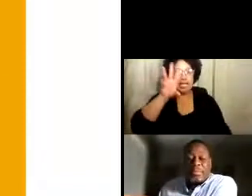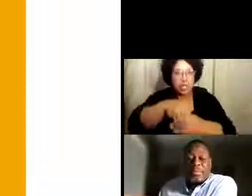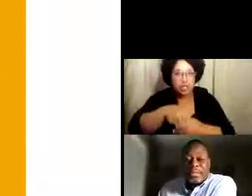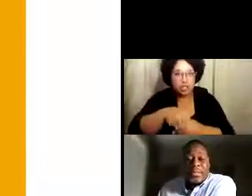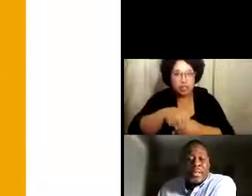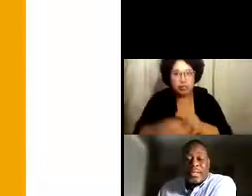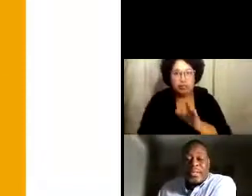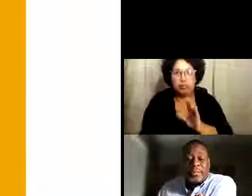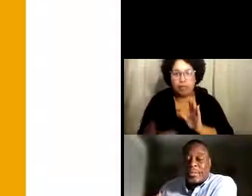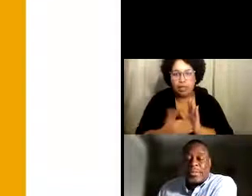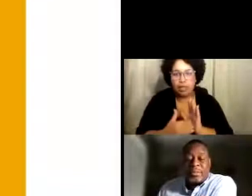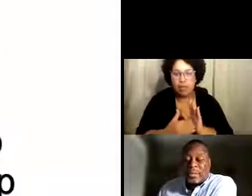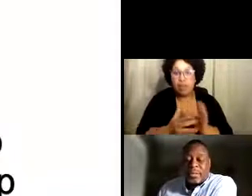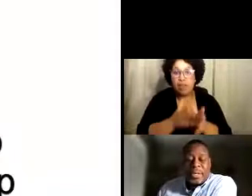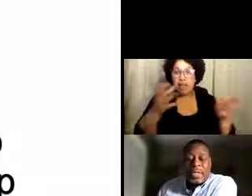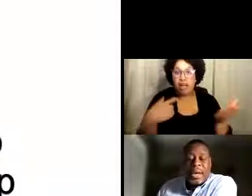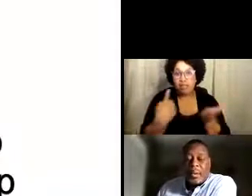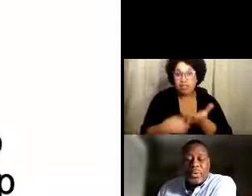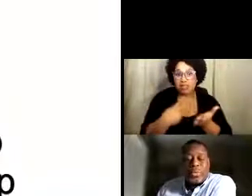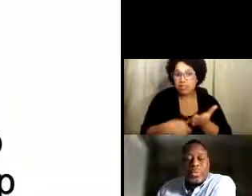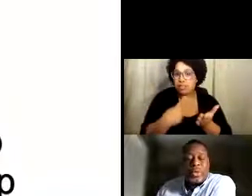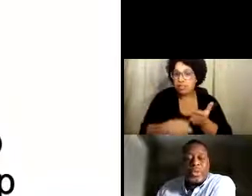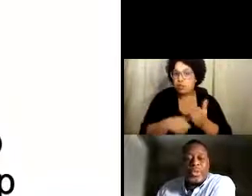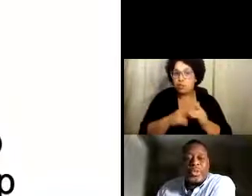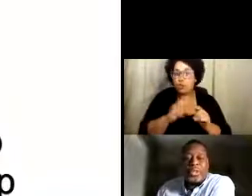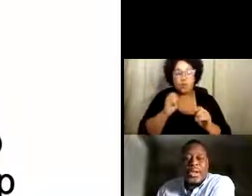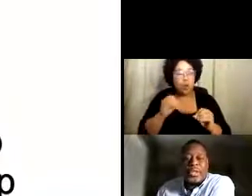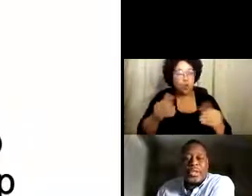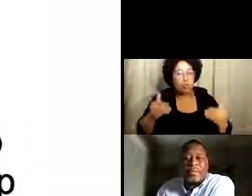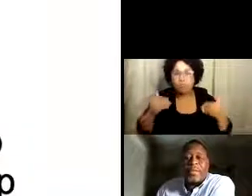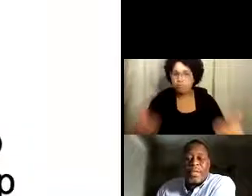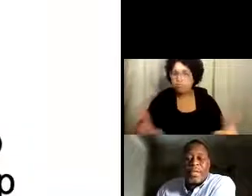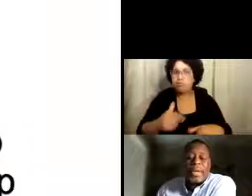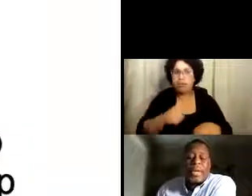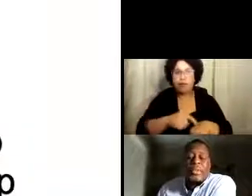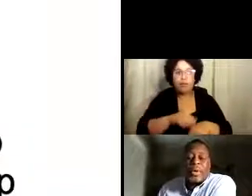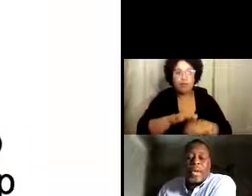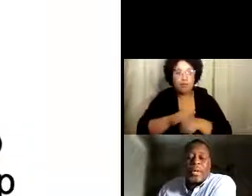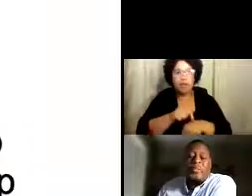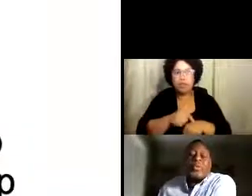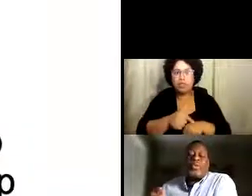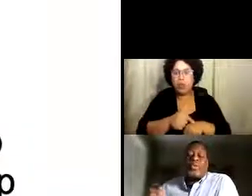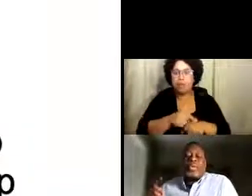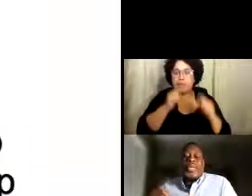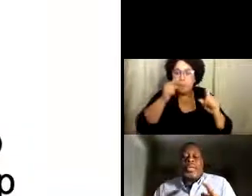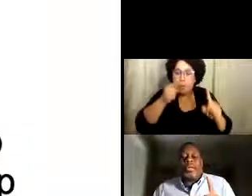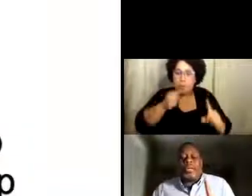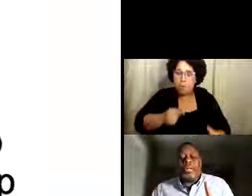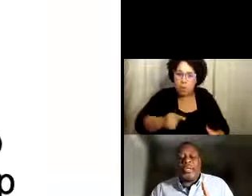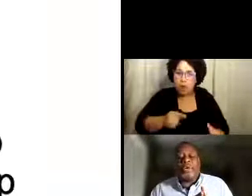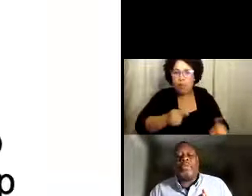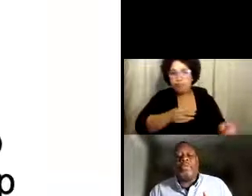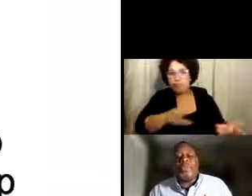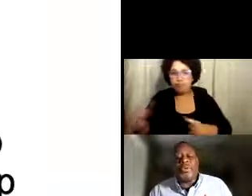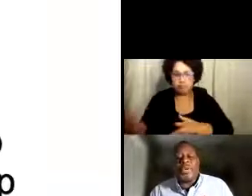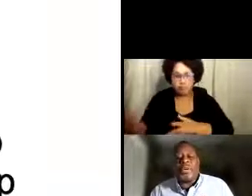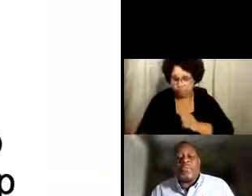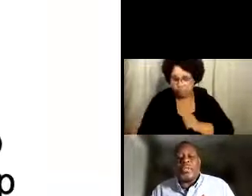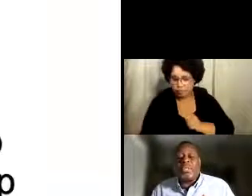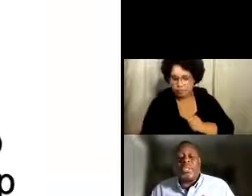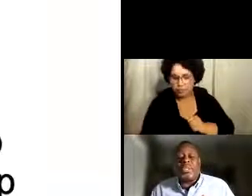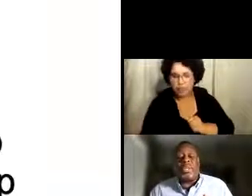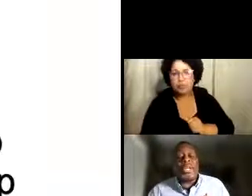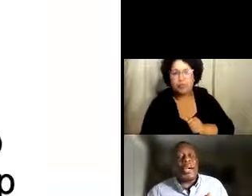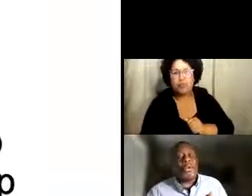mucho por cubrir, no tenemos mucho tiempo, así que quiero entrar luego, luego a la información para que podamos continuar.